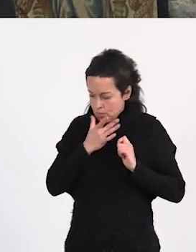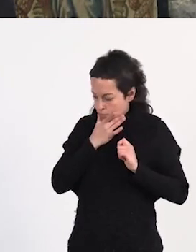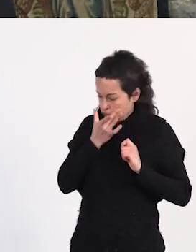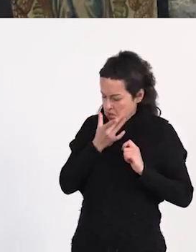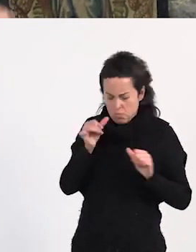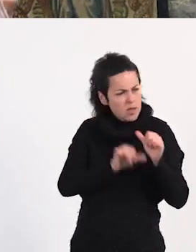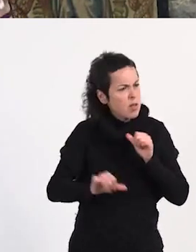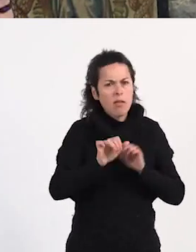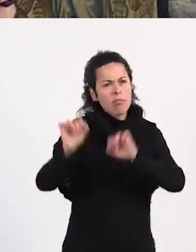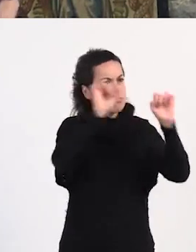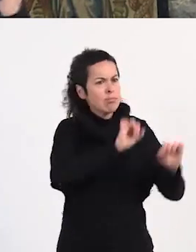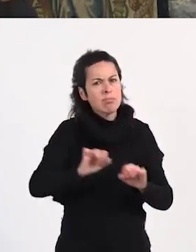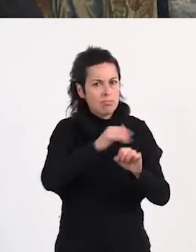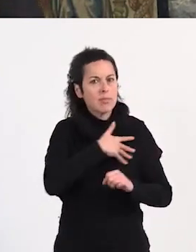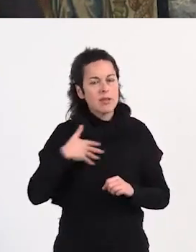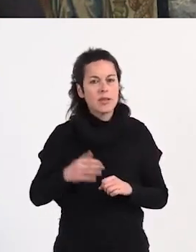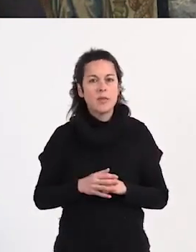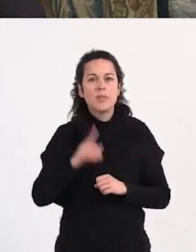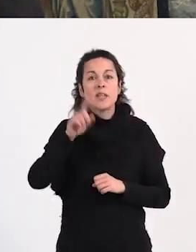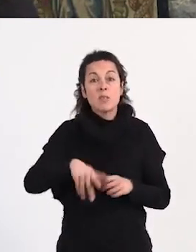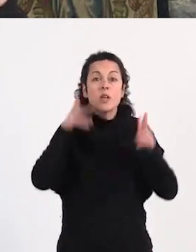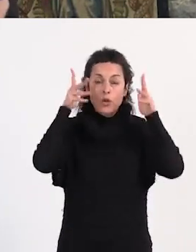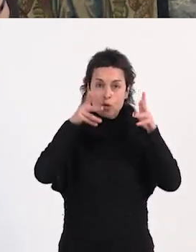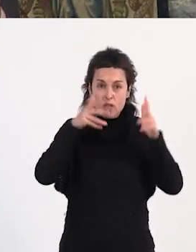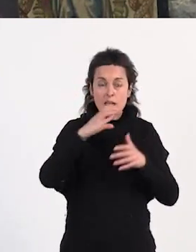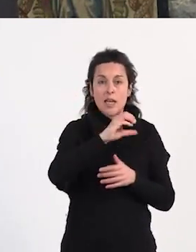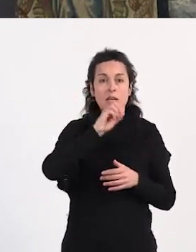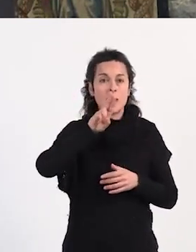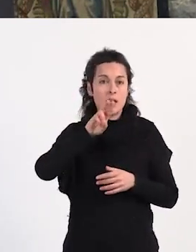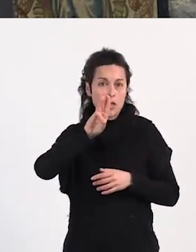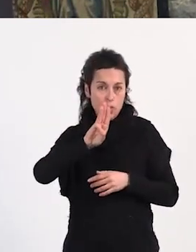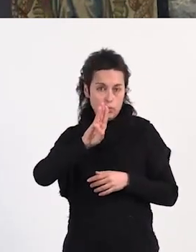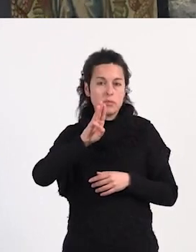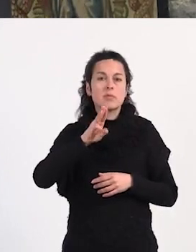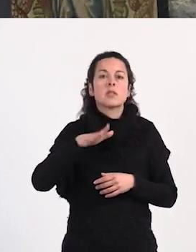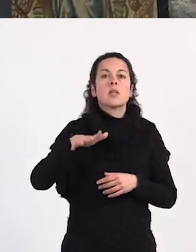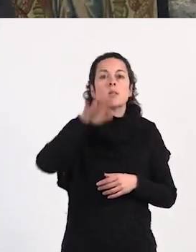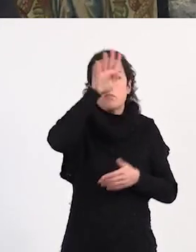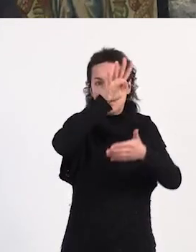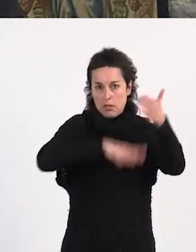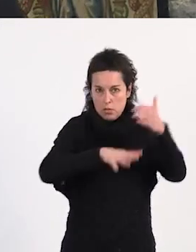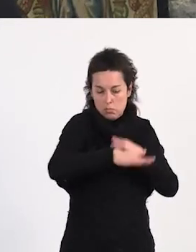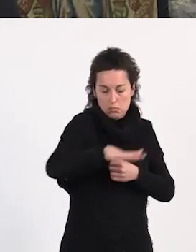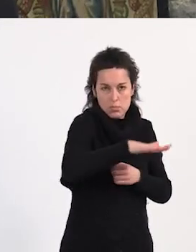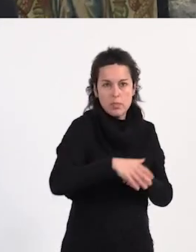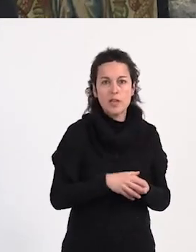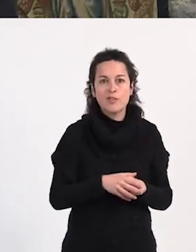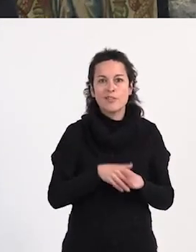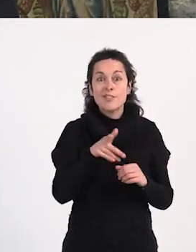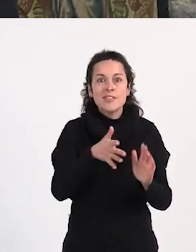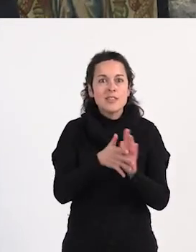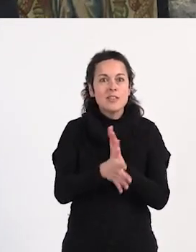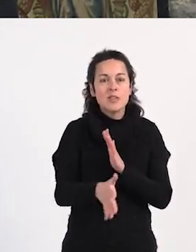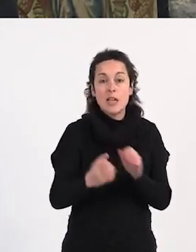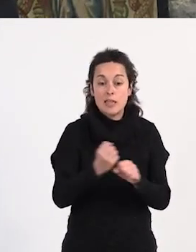Ha sido también consejera de la CUP en el distrito de Ciudad Vela de Barcelona, convirtiéndose en la primera